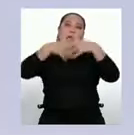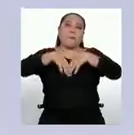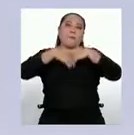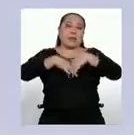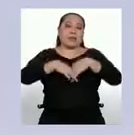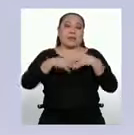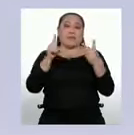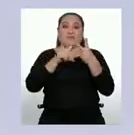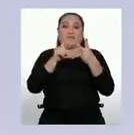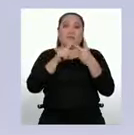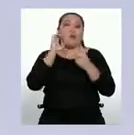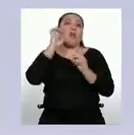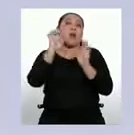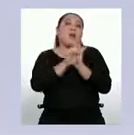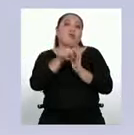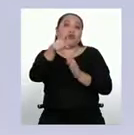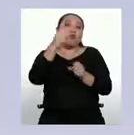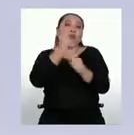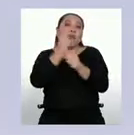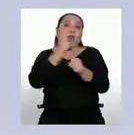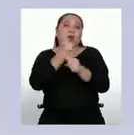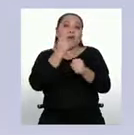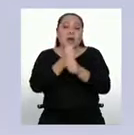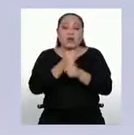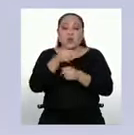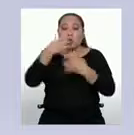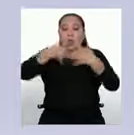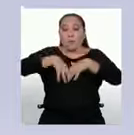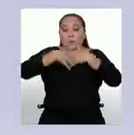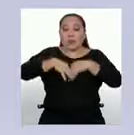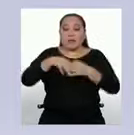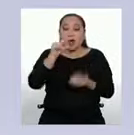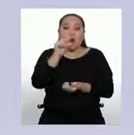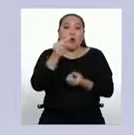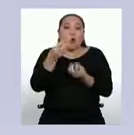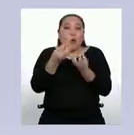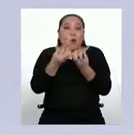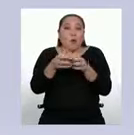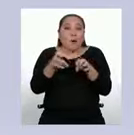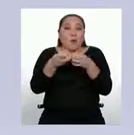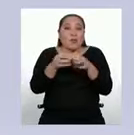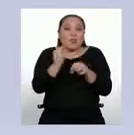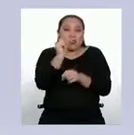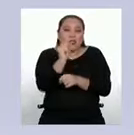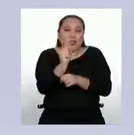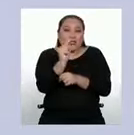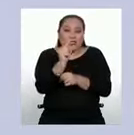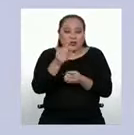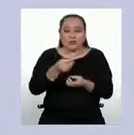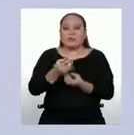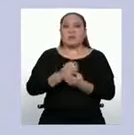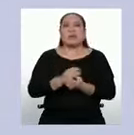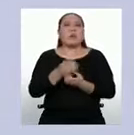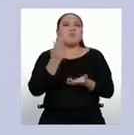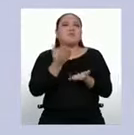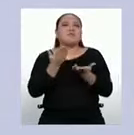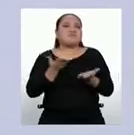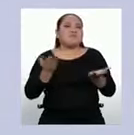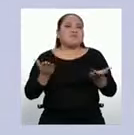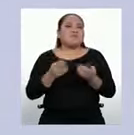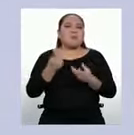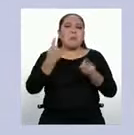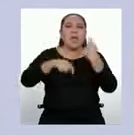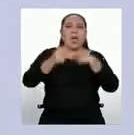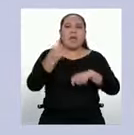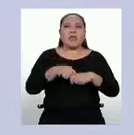Imaginemos que trabajamos en una empresa que distribuye huevitos de codorniz y debemos planificar las ventas. Supongamos que se tiene un